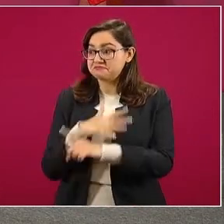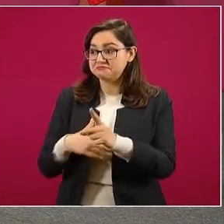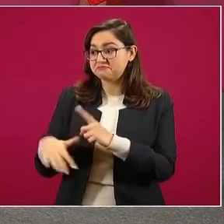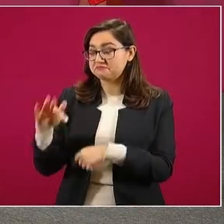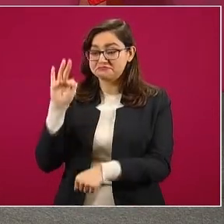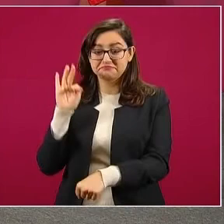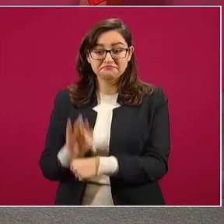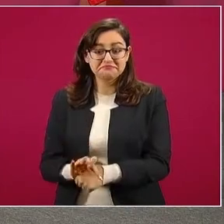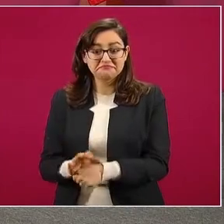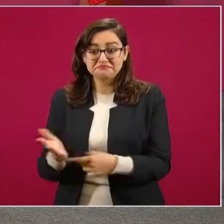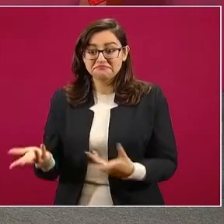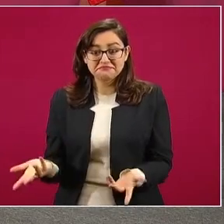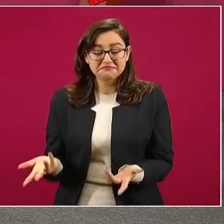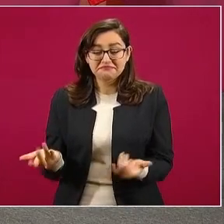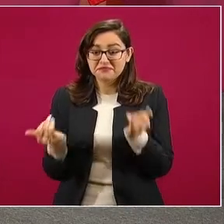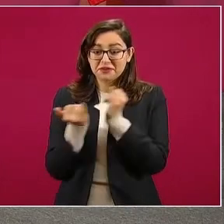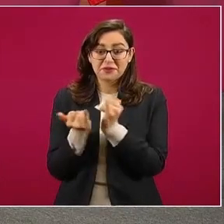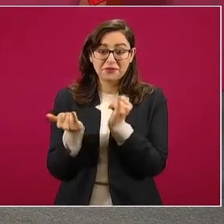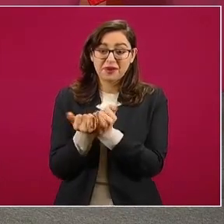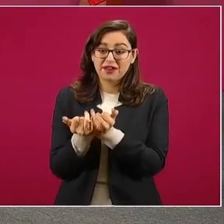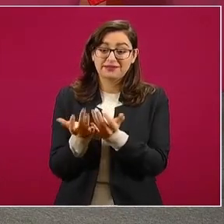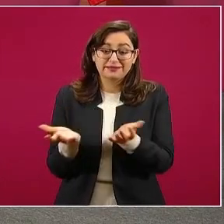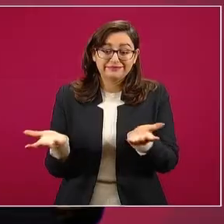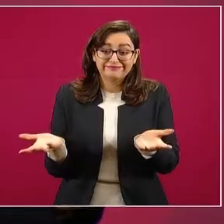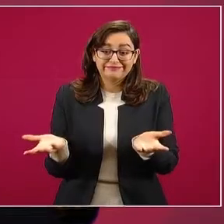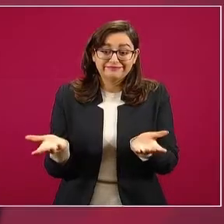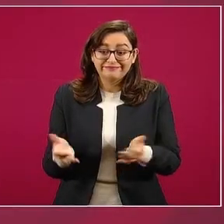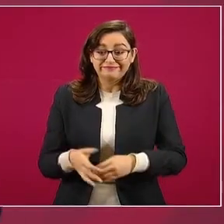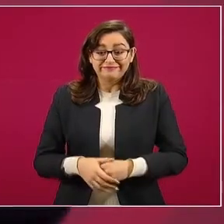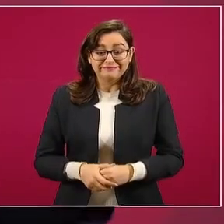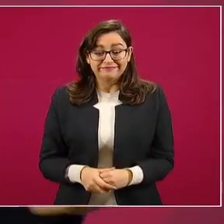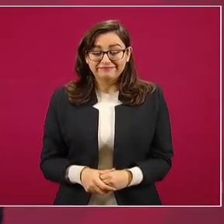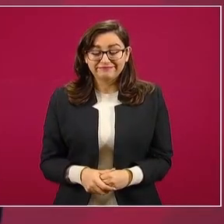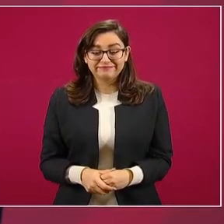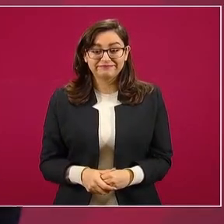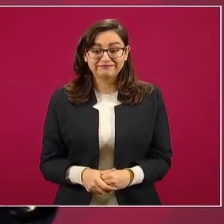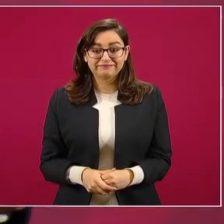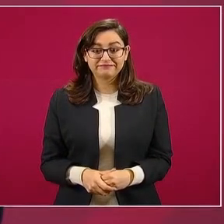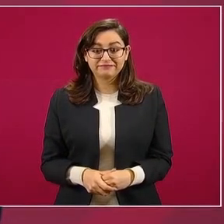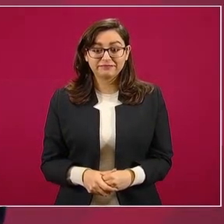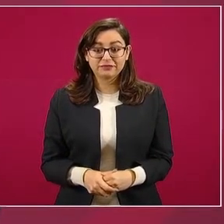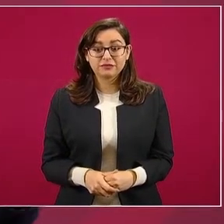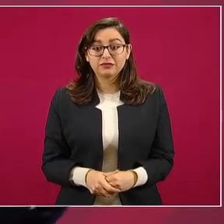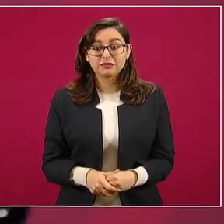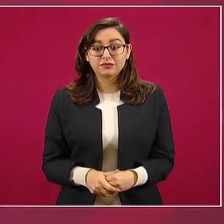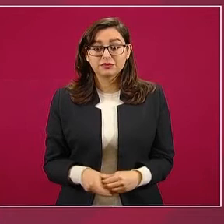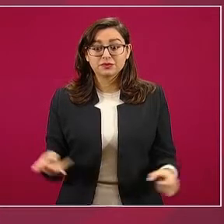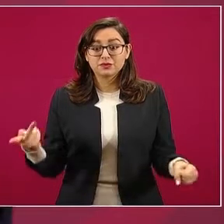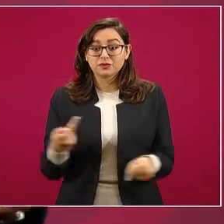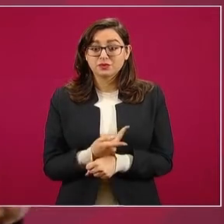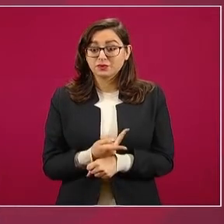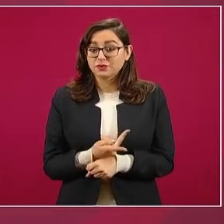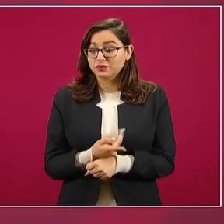ellos